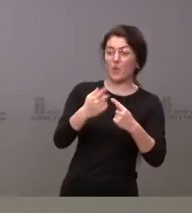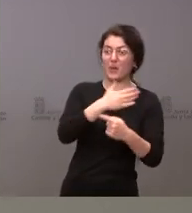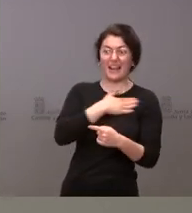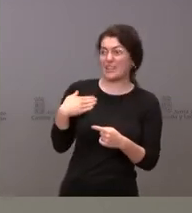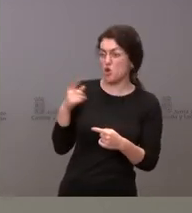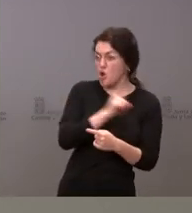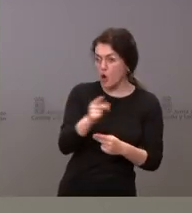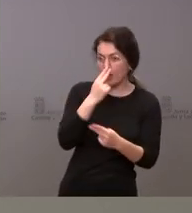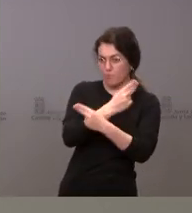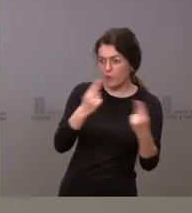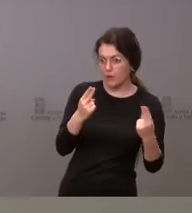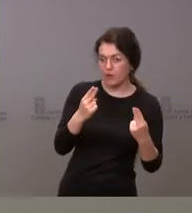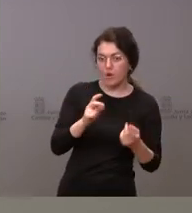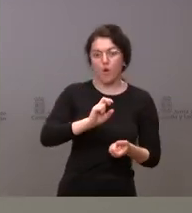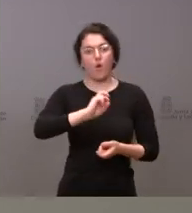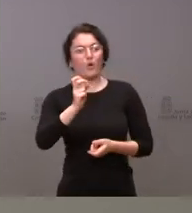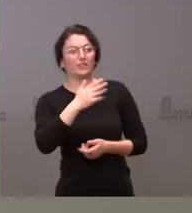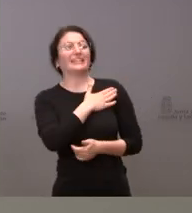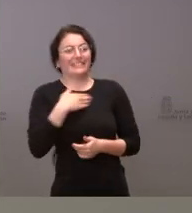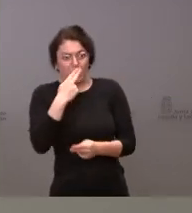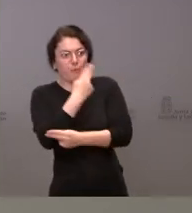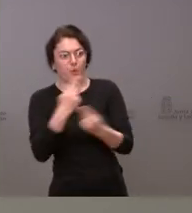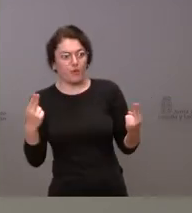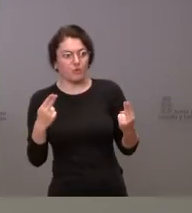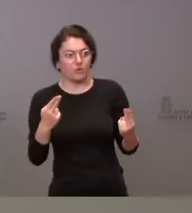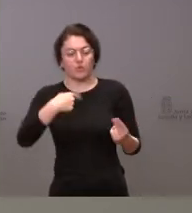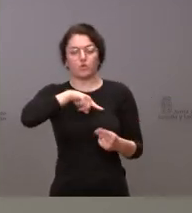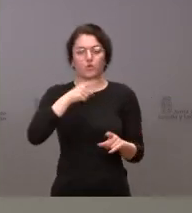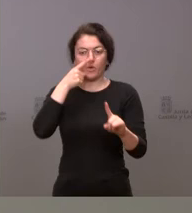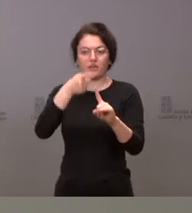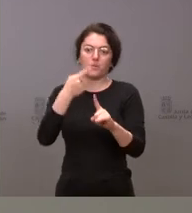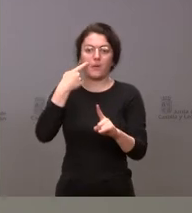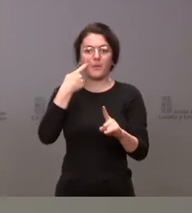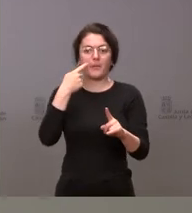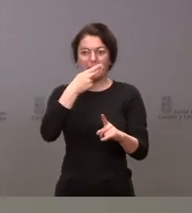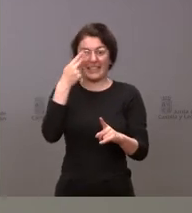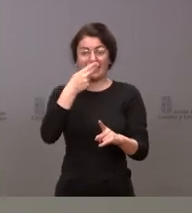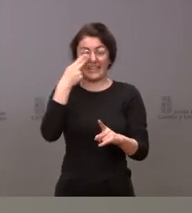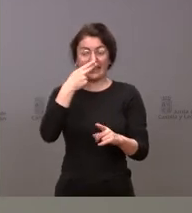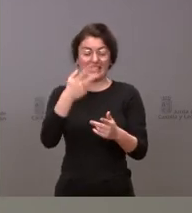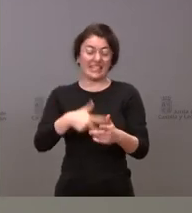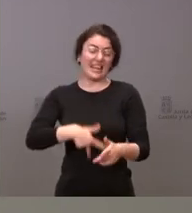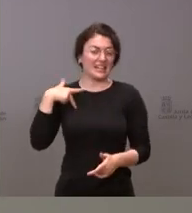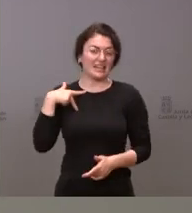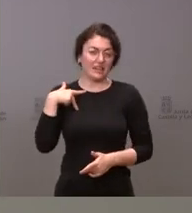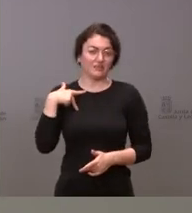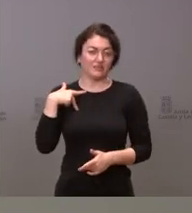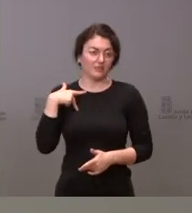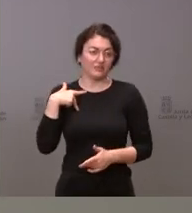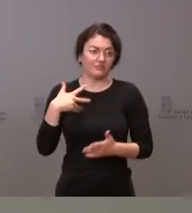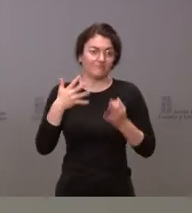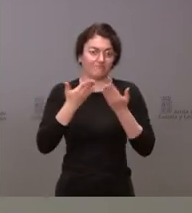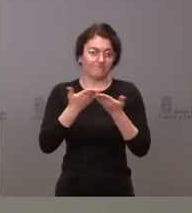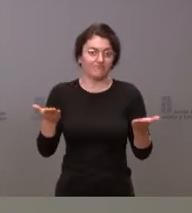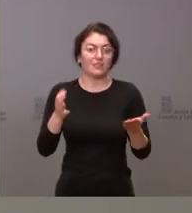sector quiere todo público. Por tanto, aquí nuestro objetivo es mirar por el interés general y que, evidentemente, esté cubierto ese servicio, esté atendido